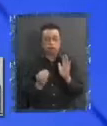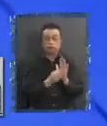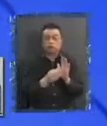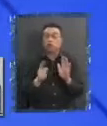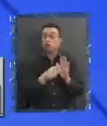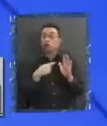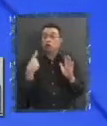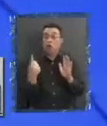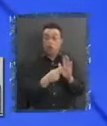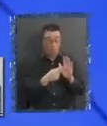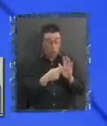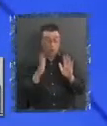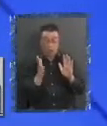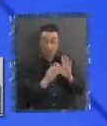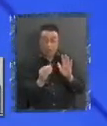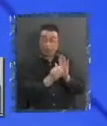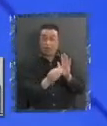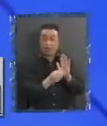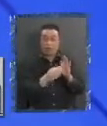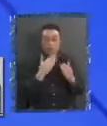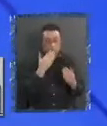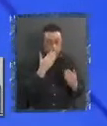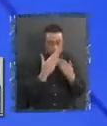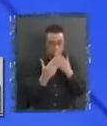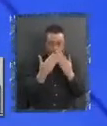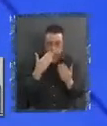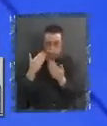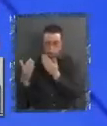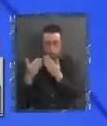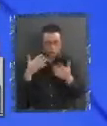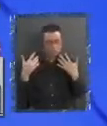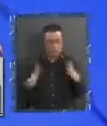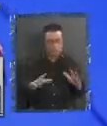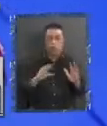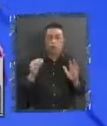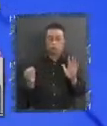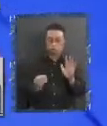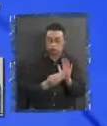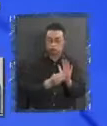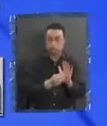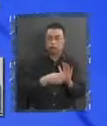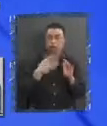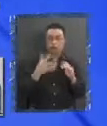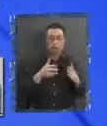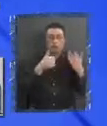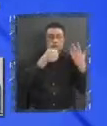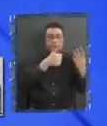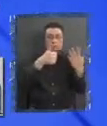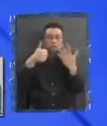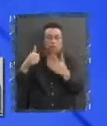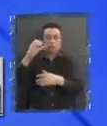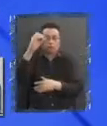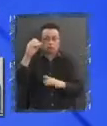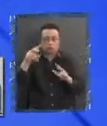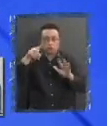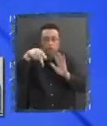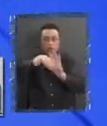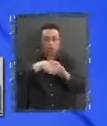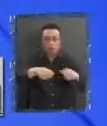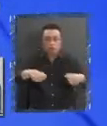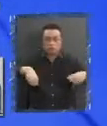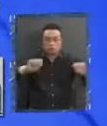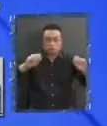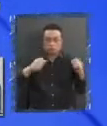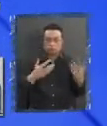ha quedado lo hemos dialogado. ha quedado... La OIT dice, lo que da el consentimiento Entonces, la